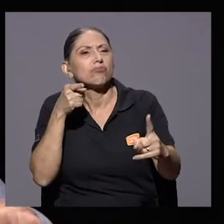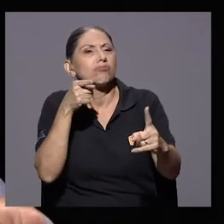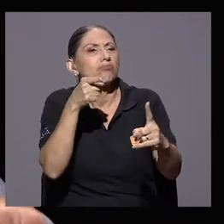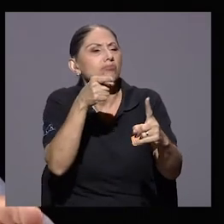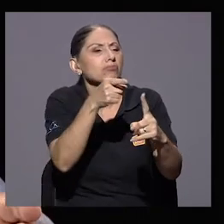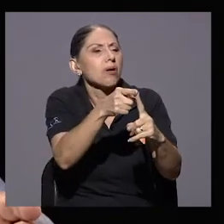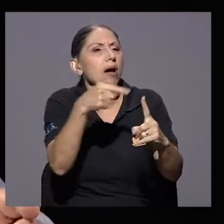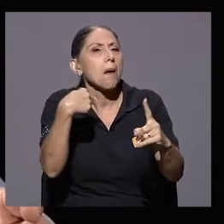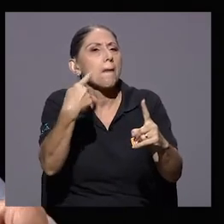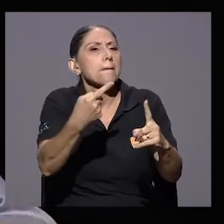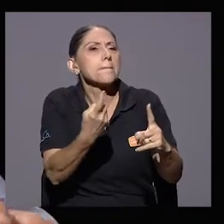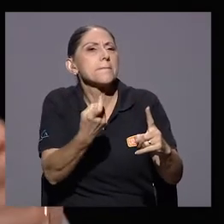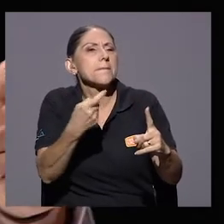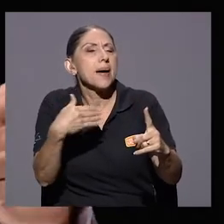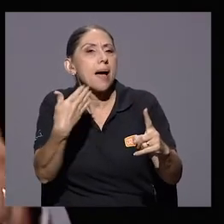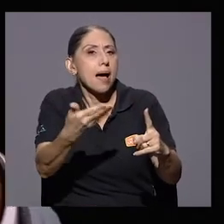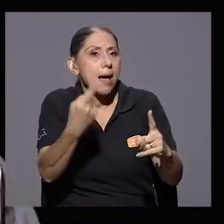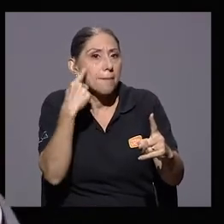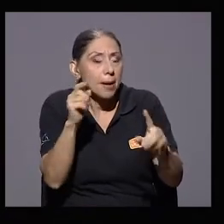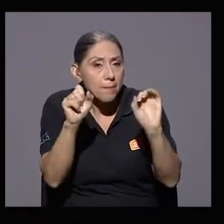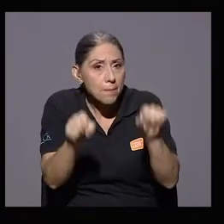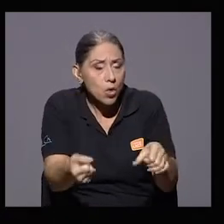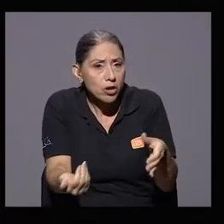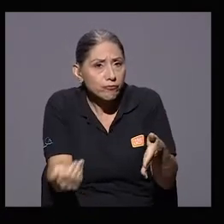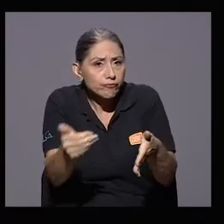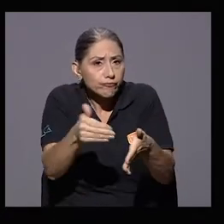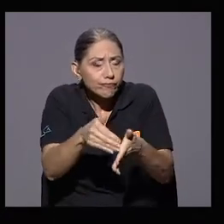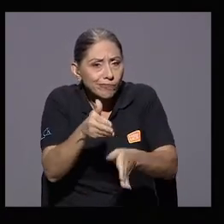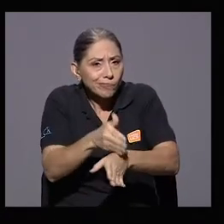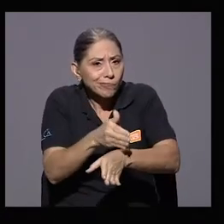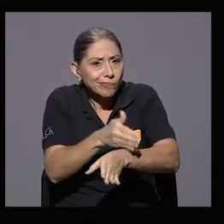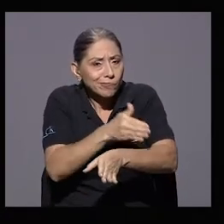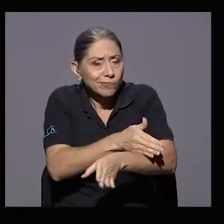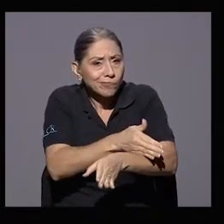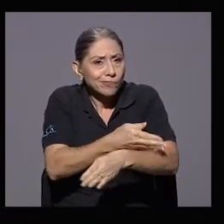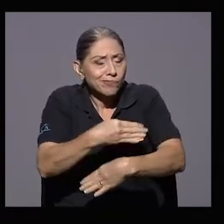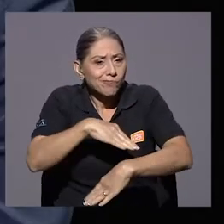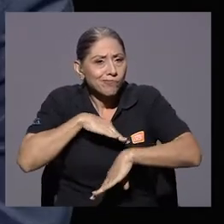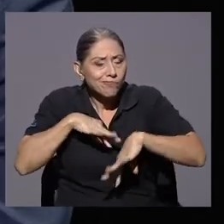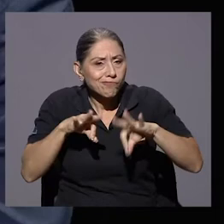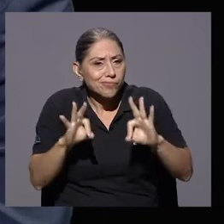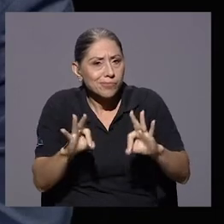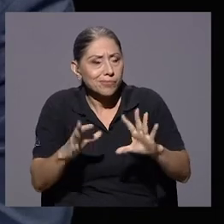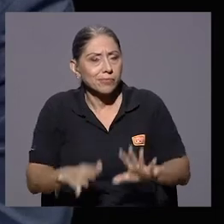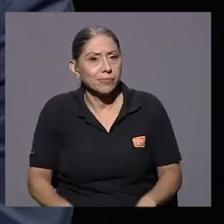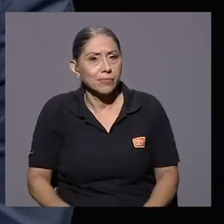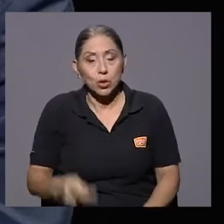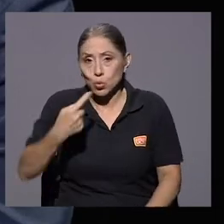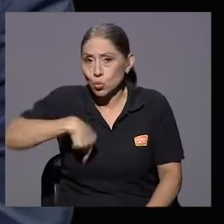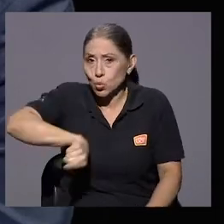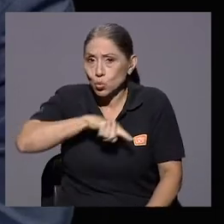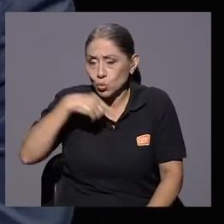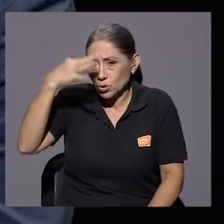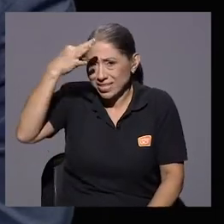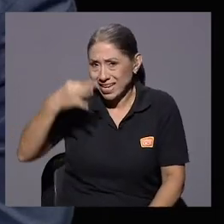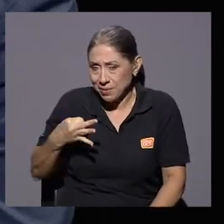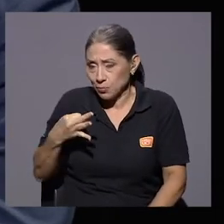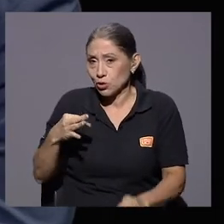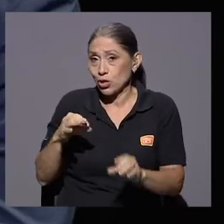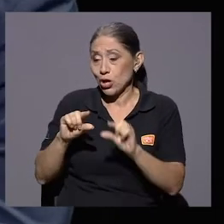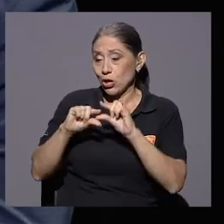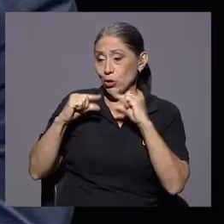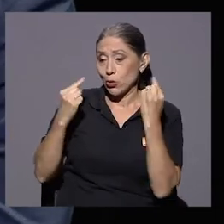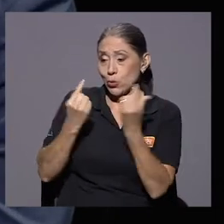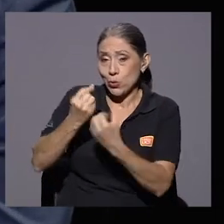resarcir esa situación de visión satisfactoria? Nosotros creemos en que el sindicato tiene que